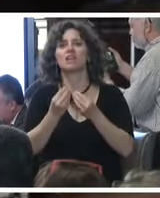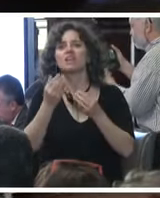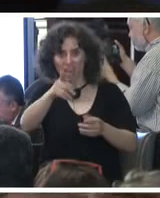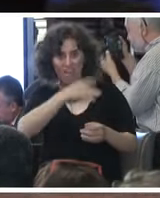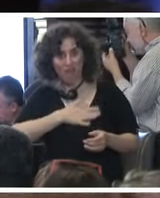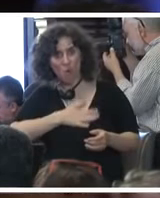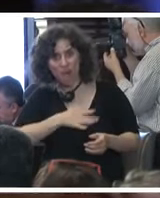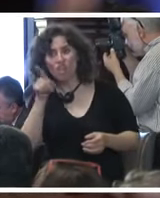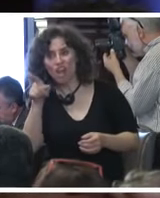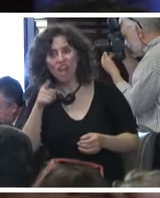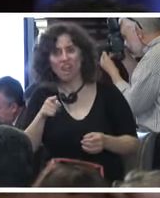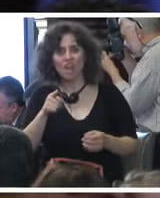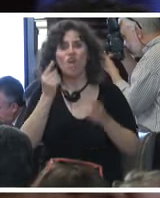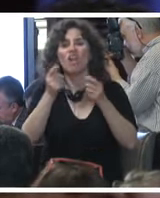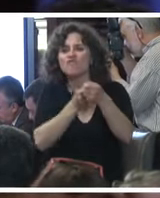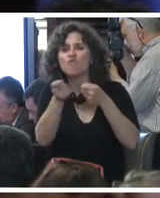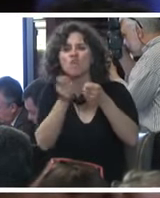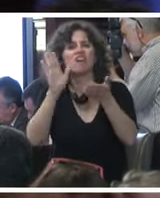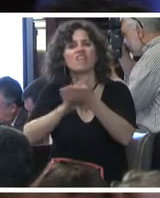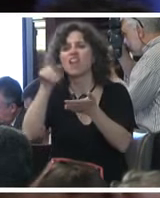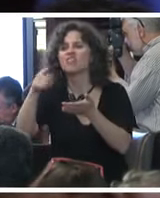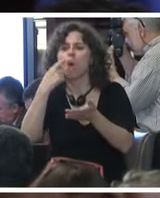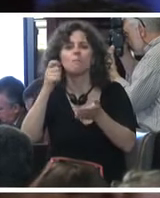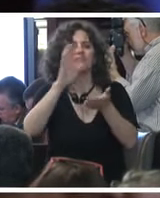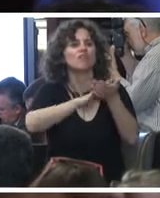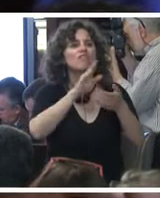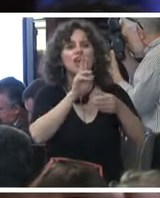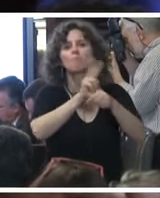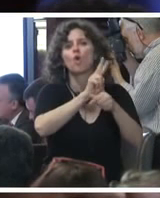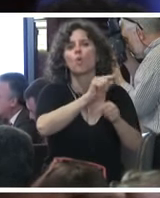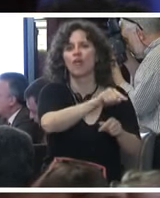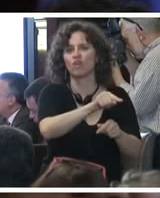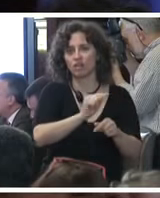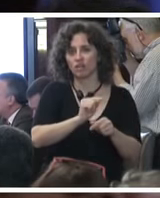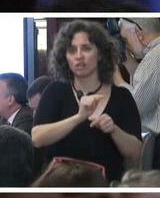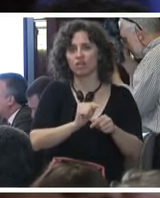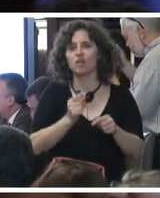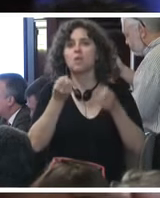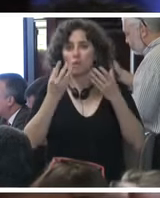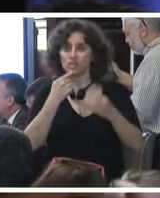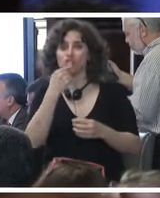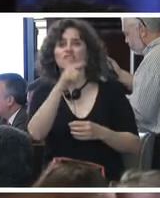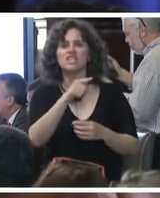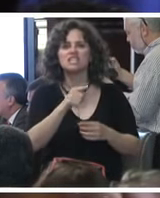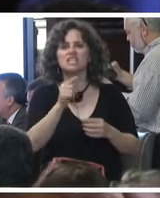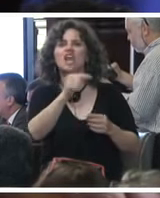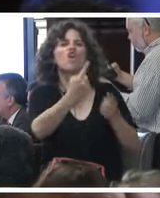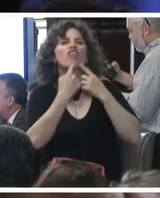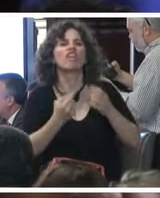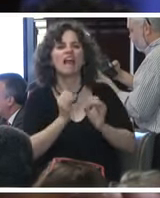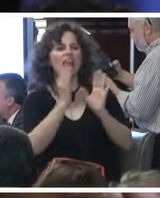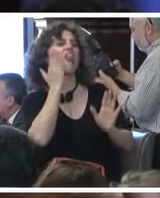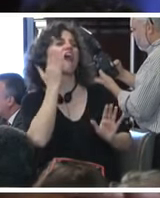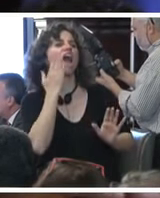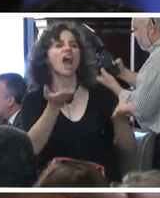con él? ¿O qué influencias tiene en la Procuraduría? Porque pediremos que nos lo digan en nuestra